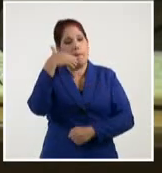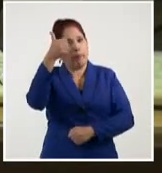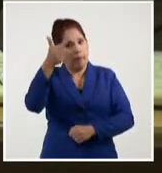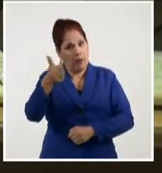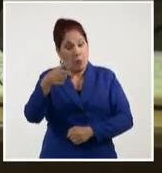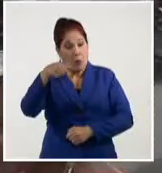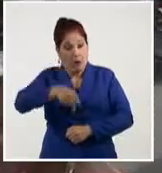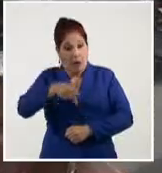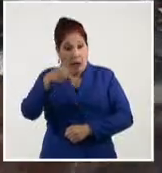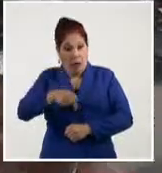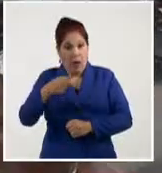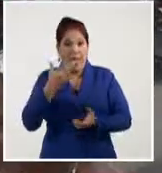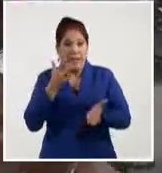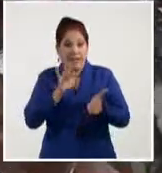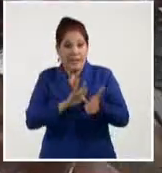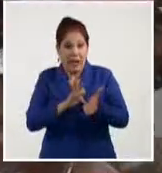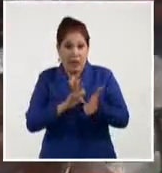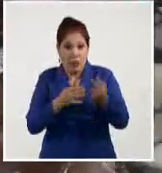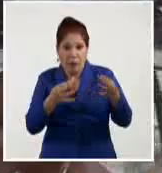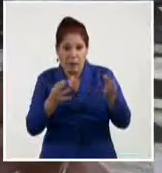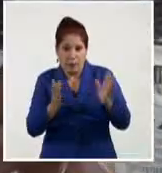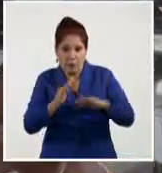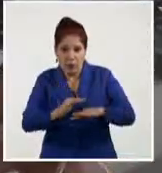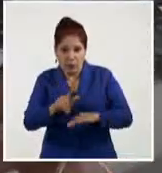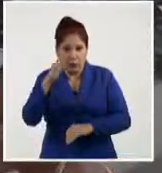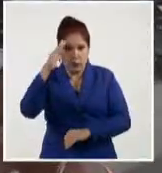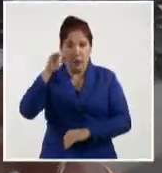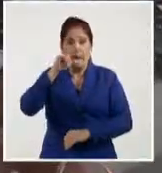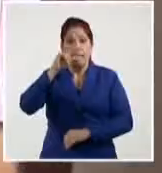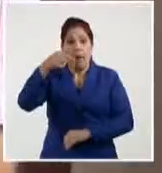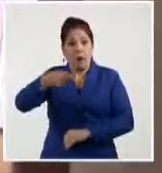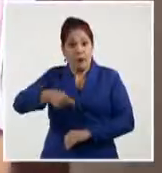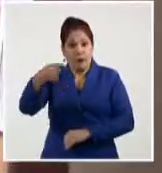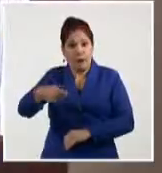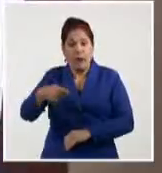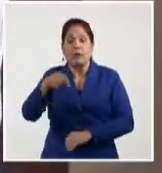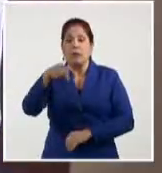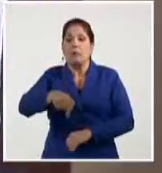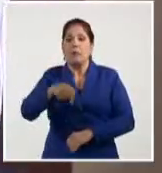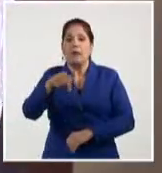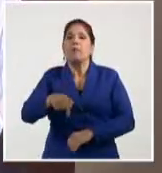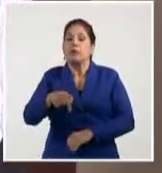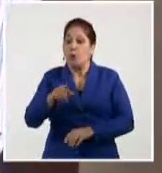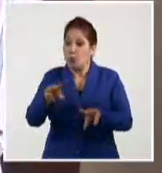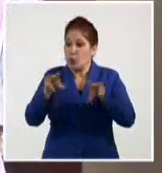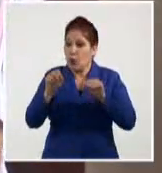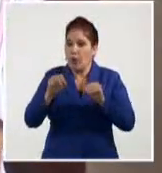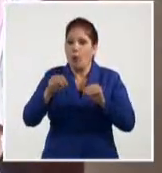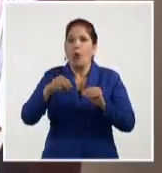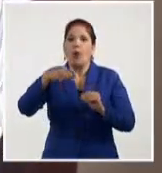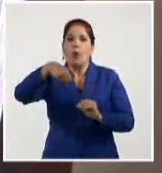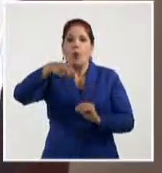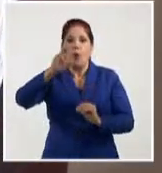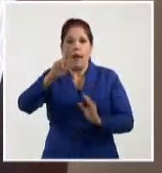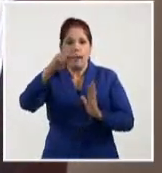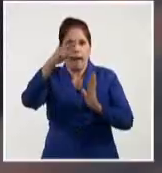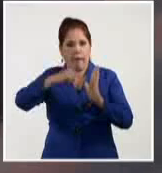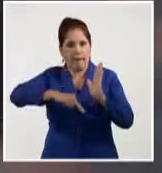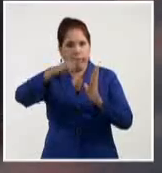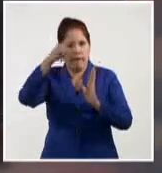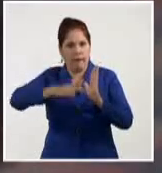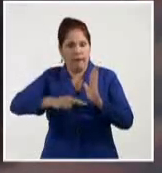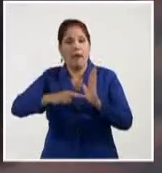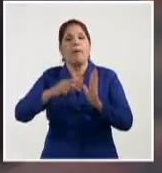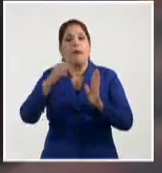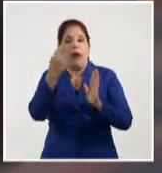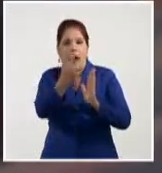disponibilidad de sellos tampoco. Como en todos los bufetes de la provincia, en este se ha implementado el código QR para tener acceso a las tarifas